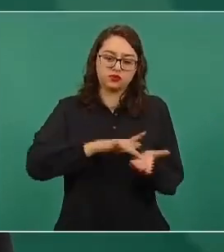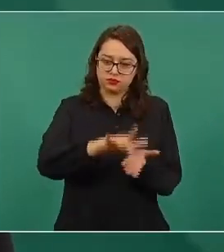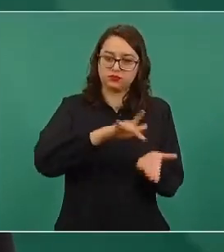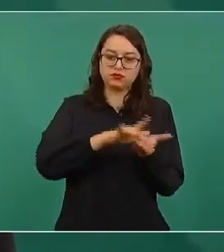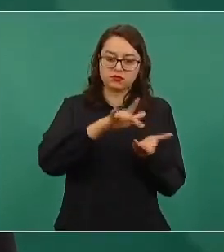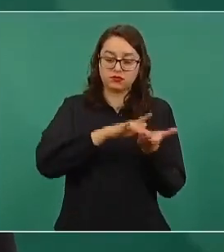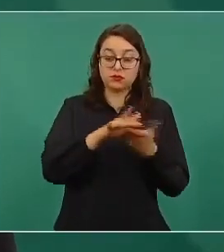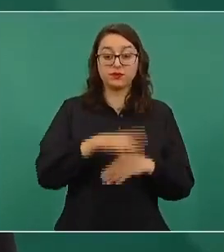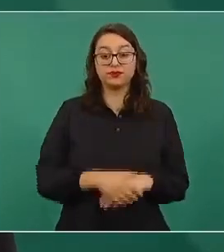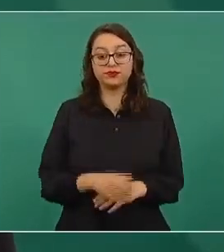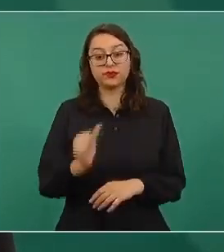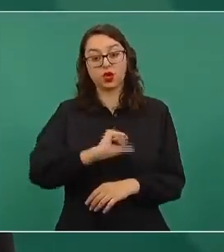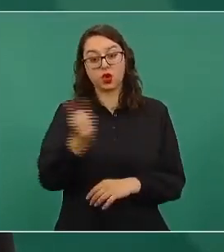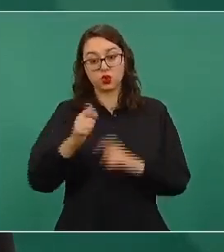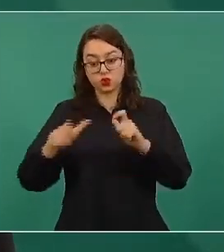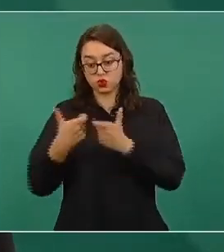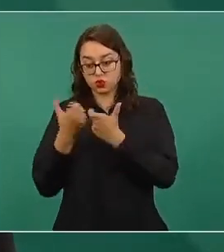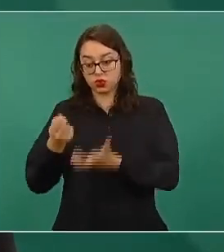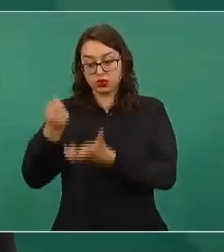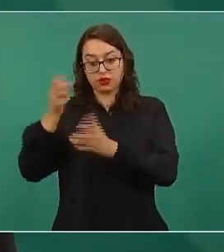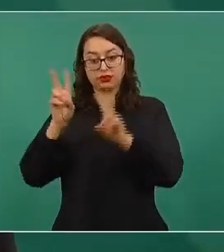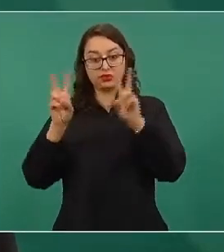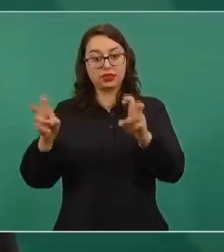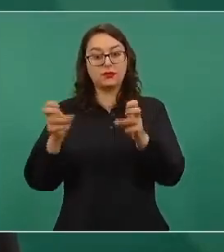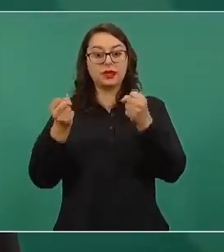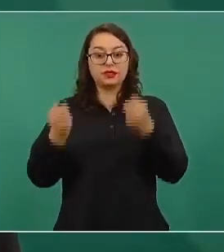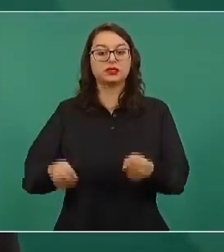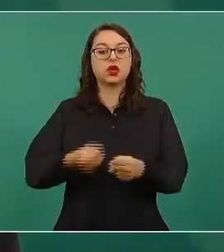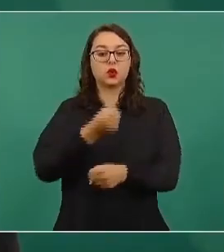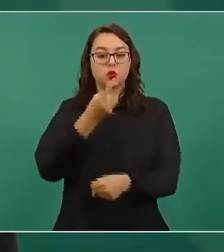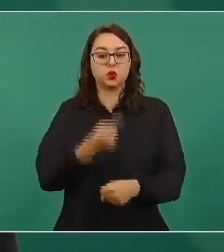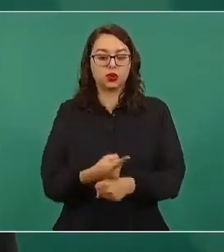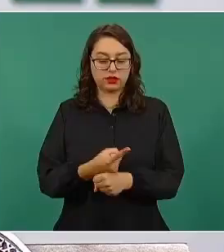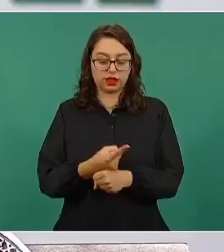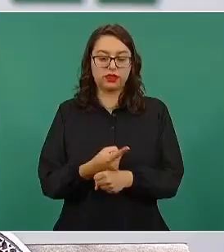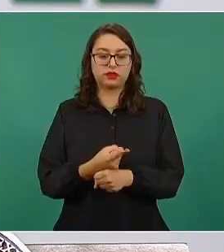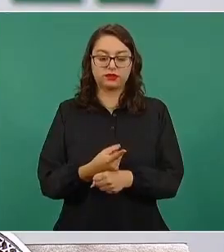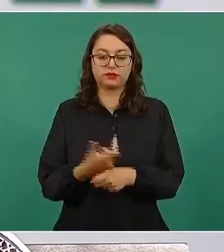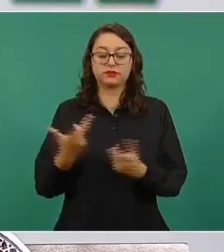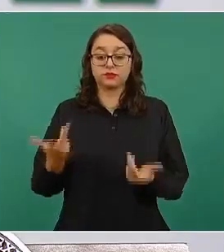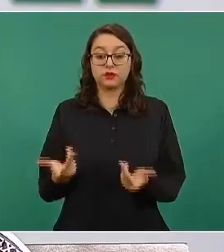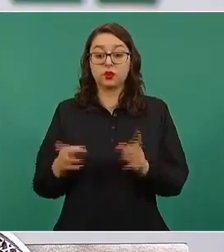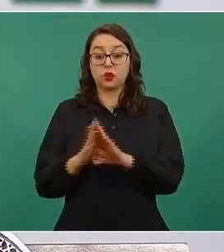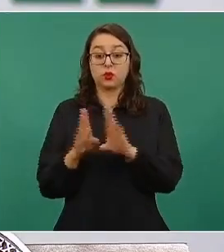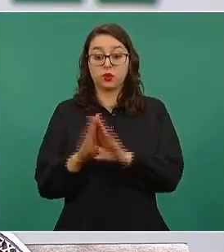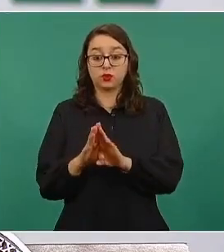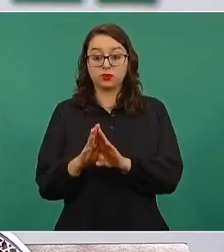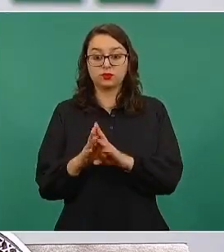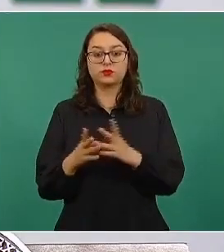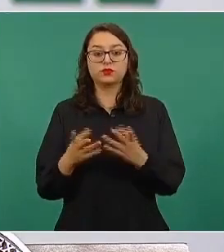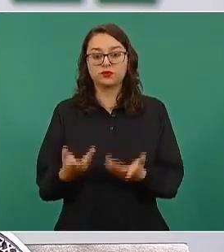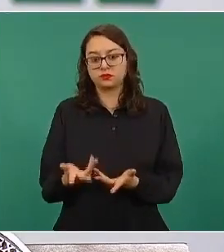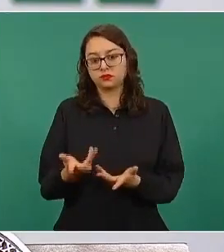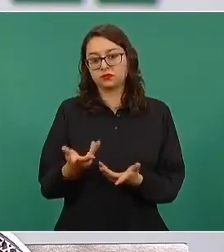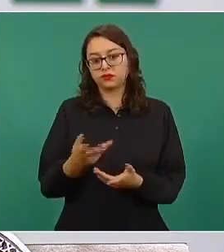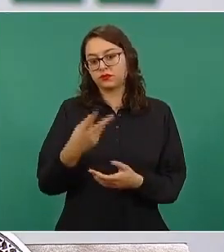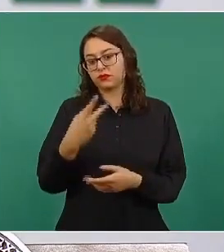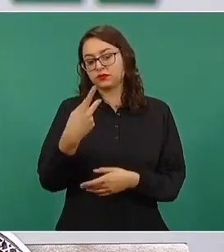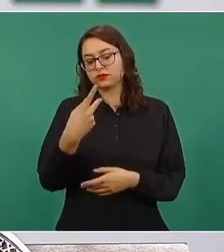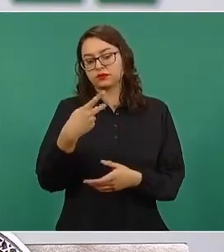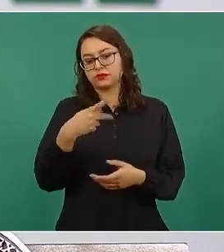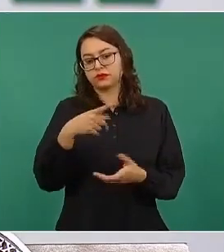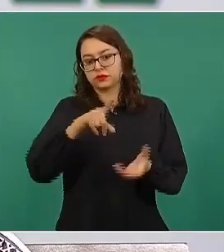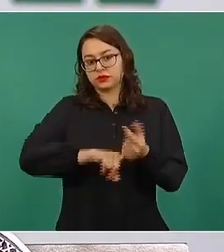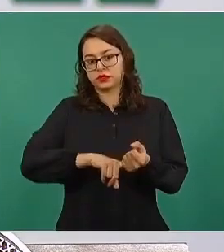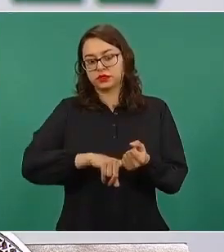está destinado a fortalecer los temas de seguridad pública y su distribución se realiza con base en criterios que establece el Consejo